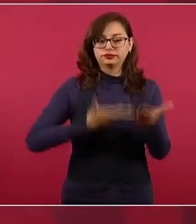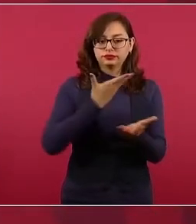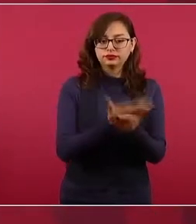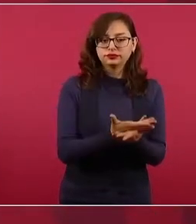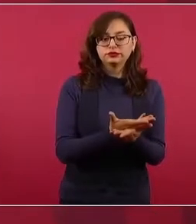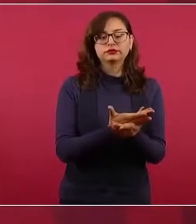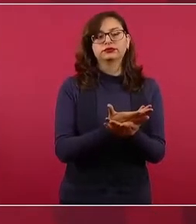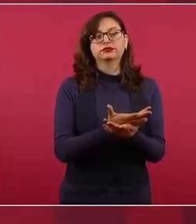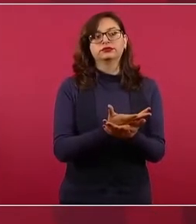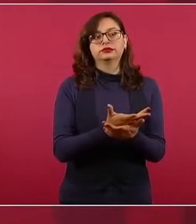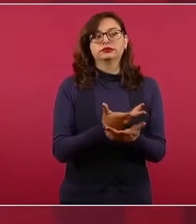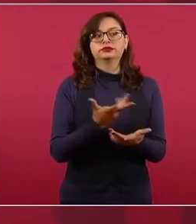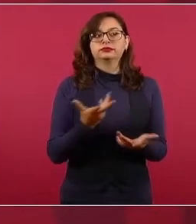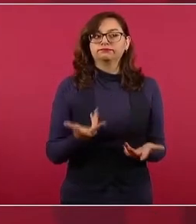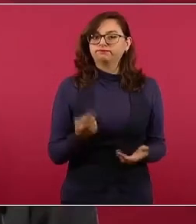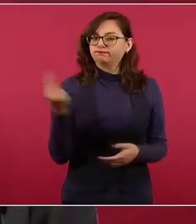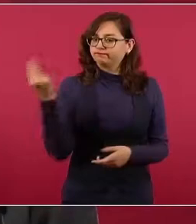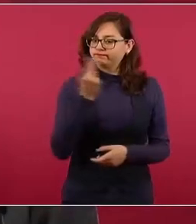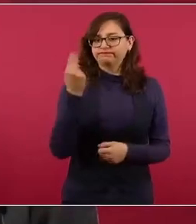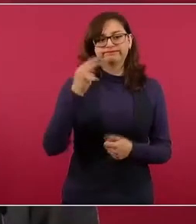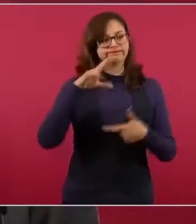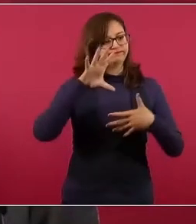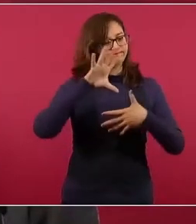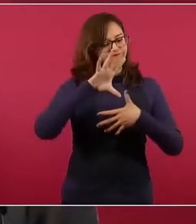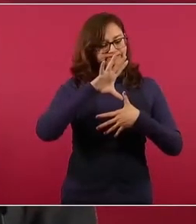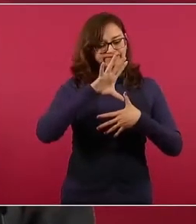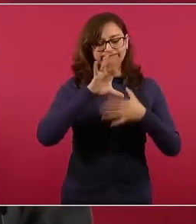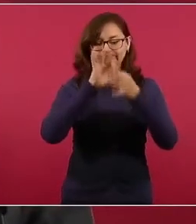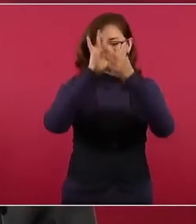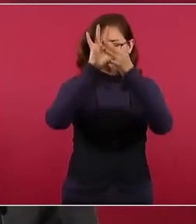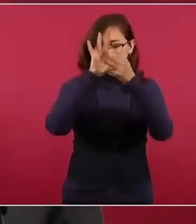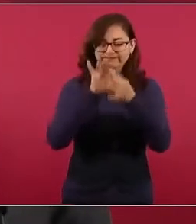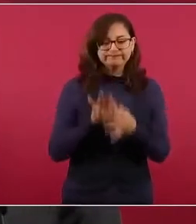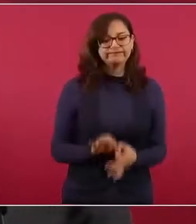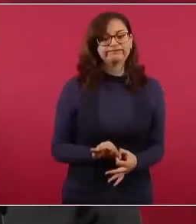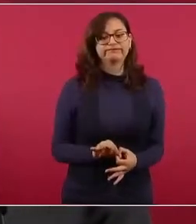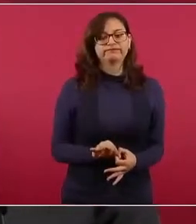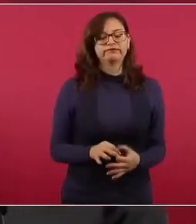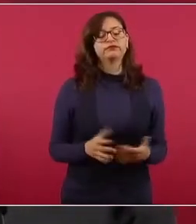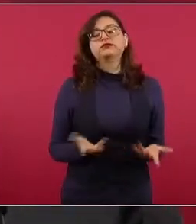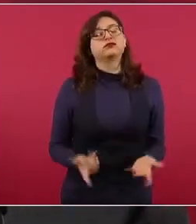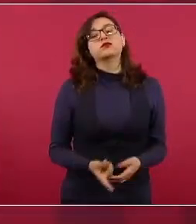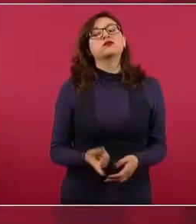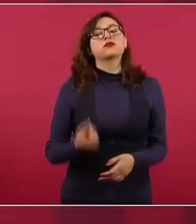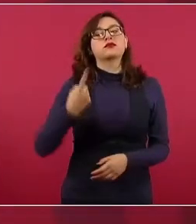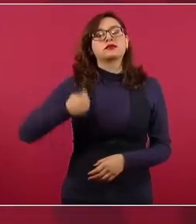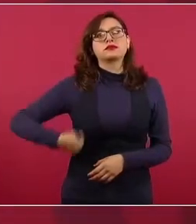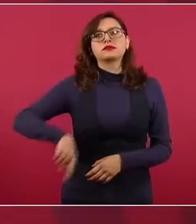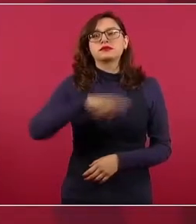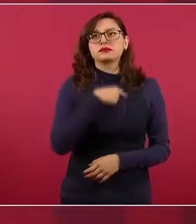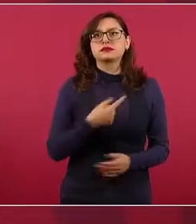Hemos venido insistiendo en el apoyo a Centroamérica